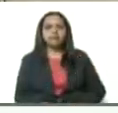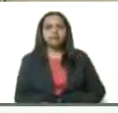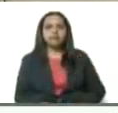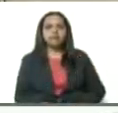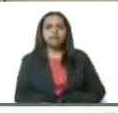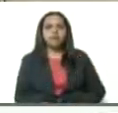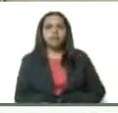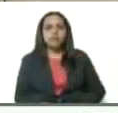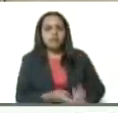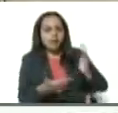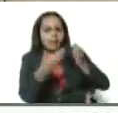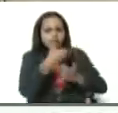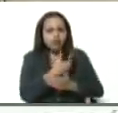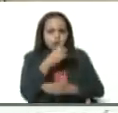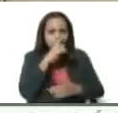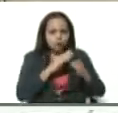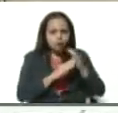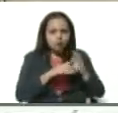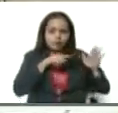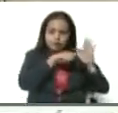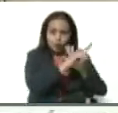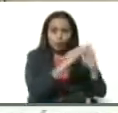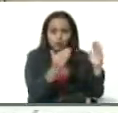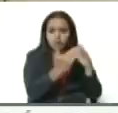Se metió por una trocha y llegó a su casa